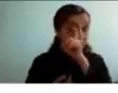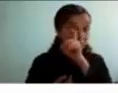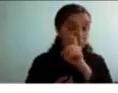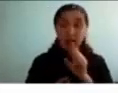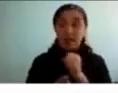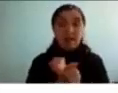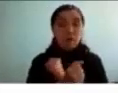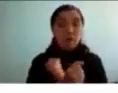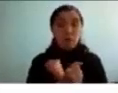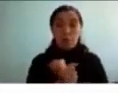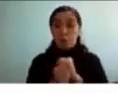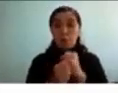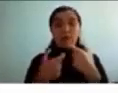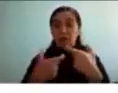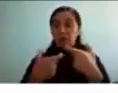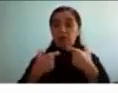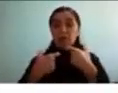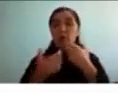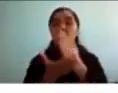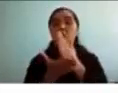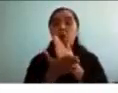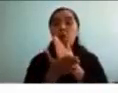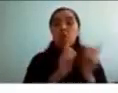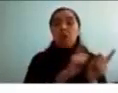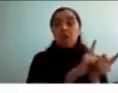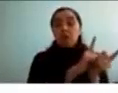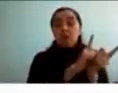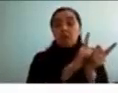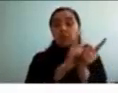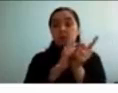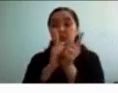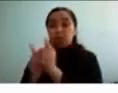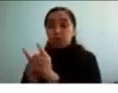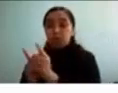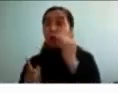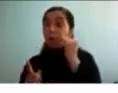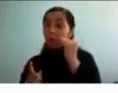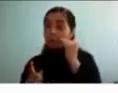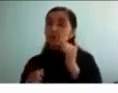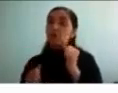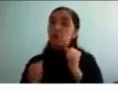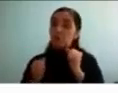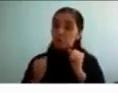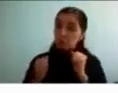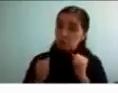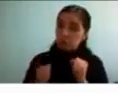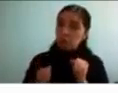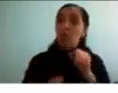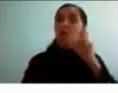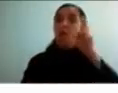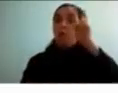conductas y sus impulsos a un niño con capacidad reflexiva?